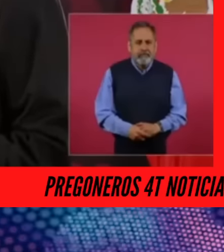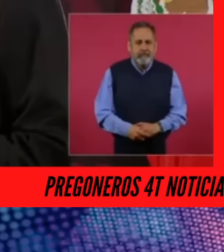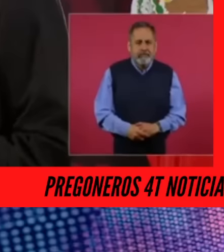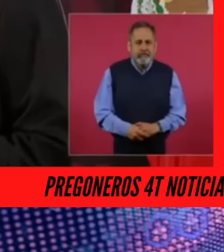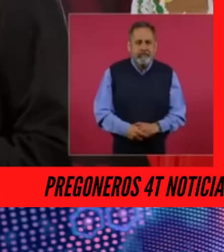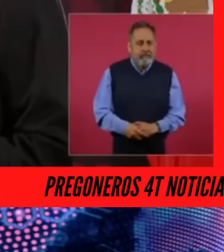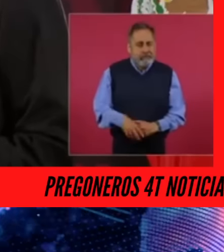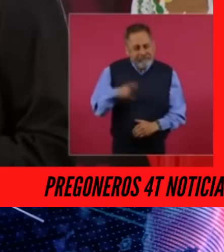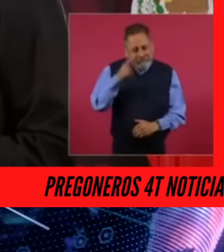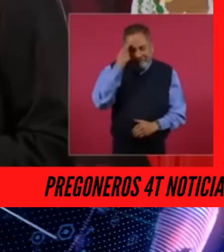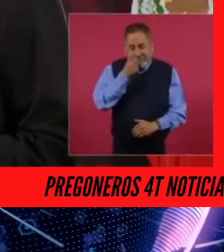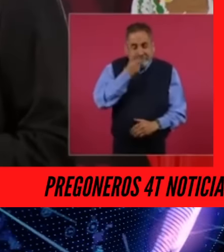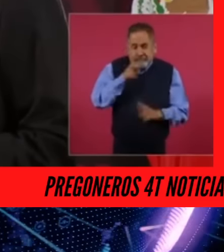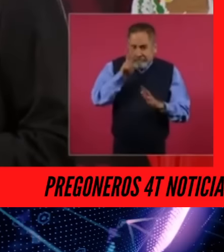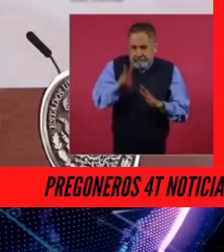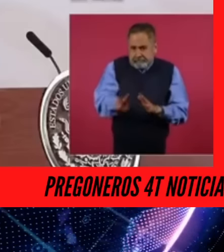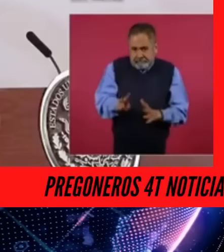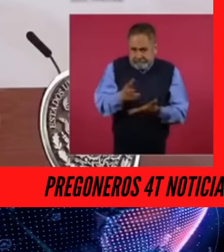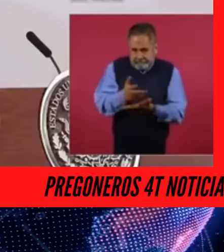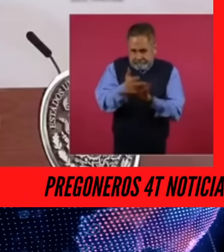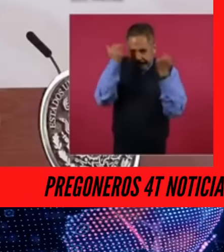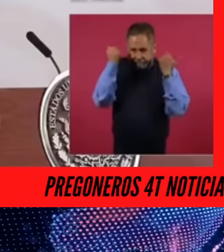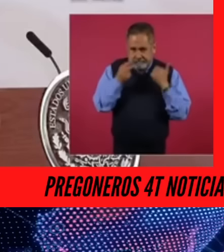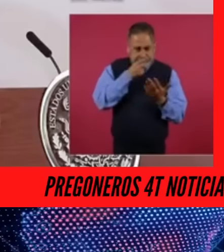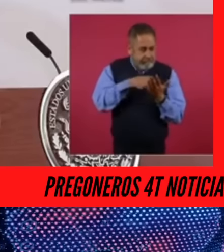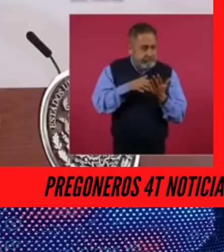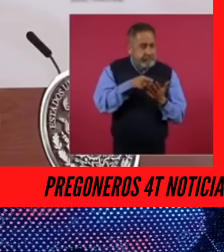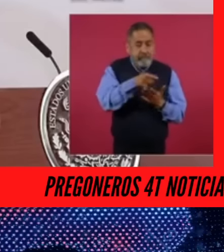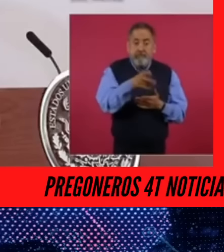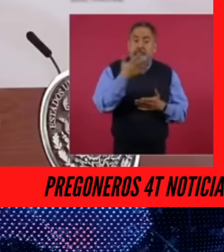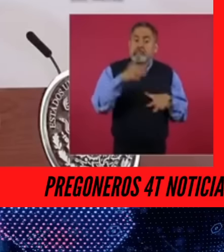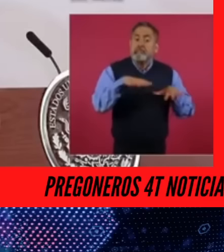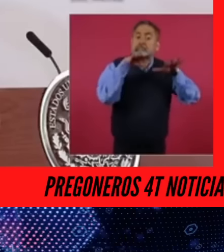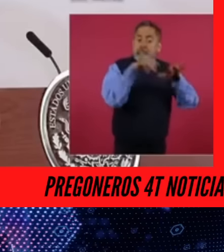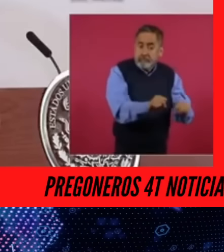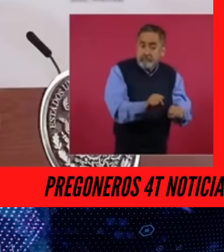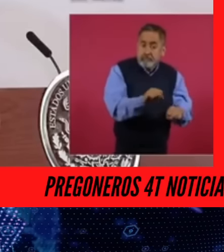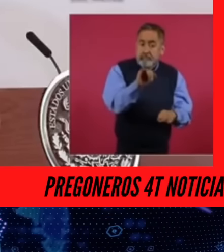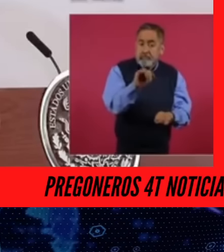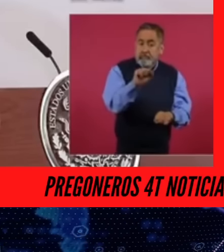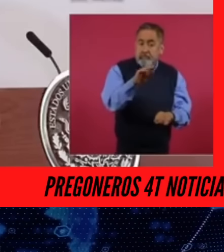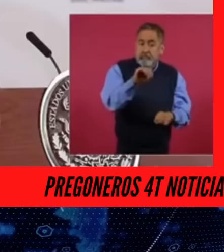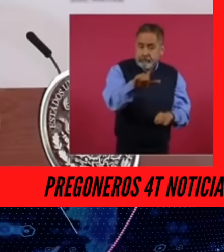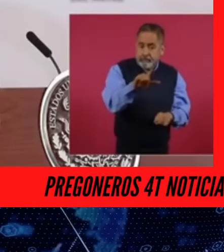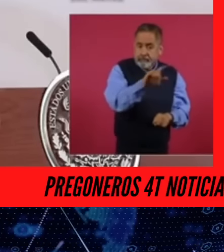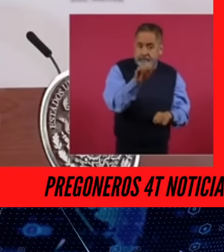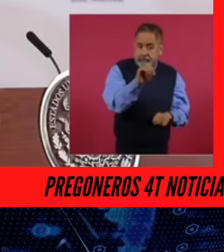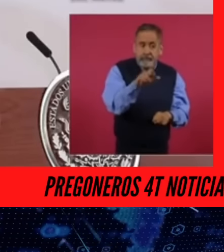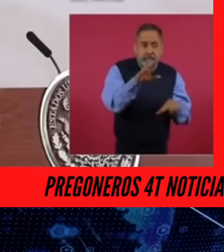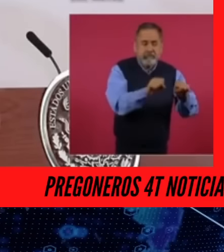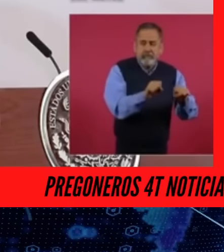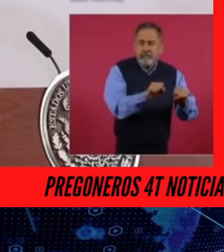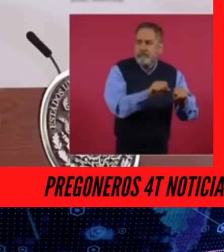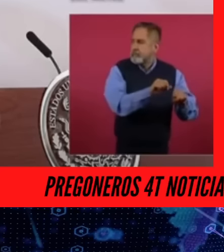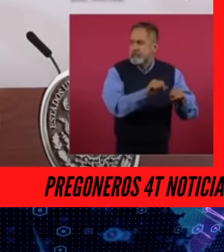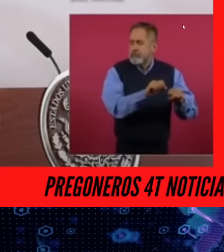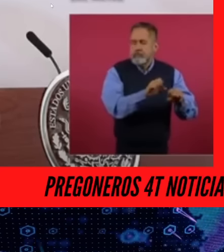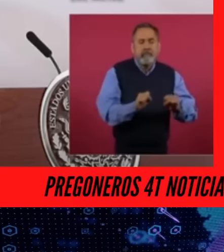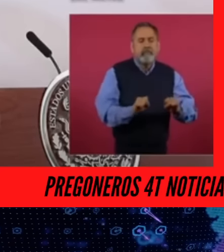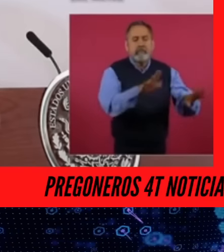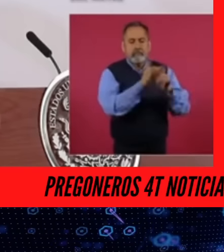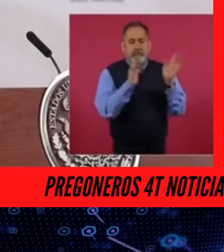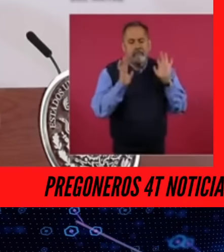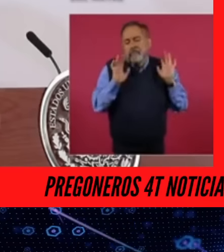Y las palabras que dice el presidente López Obrador para recordar esto es tremendo dedo en la llaga